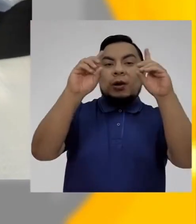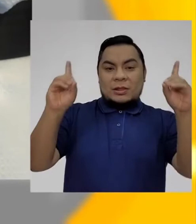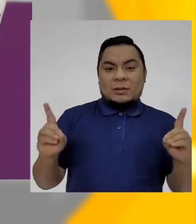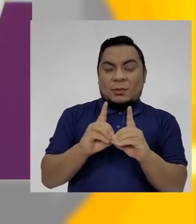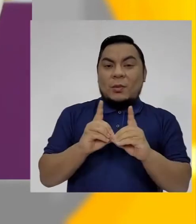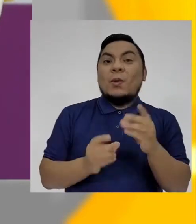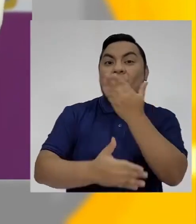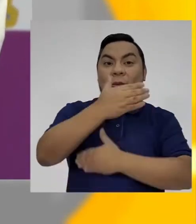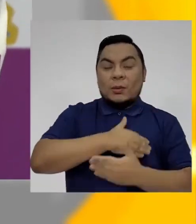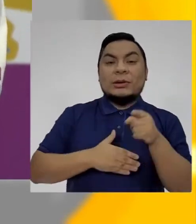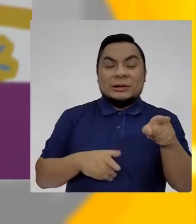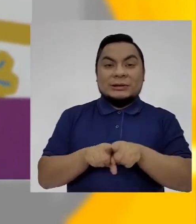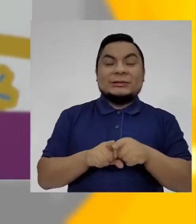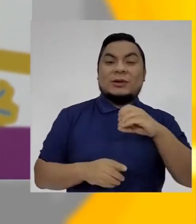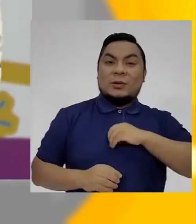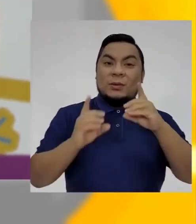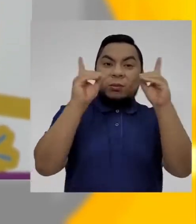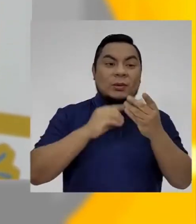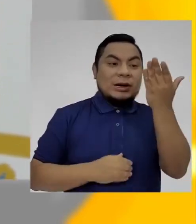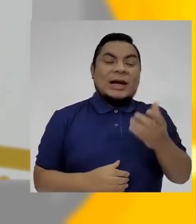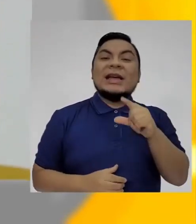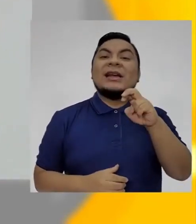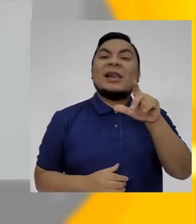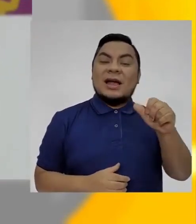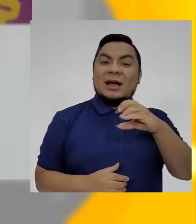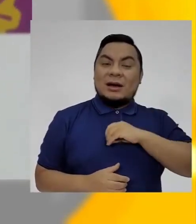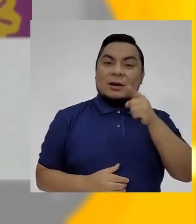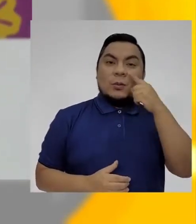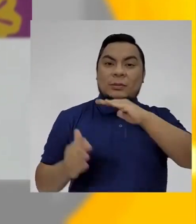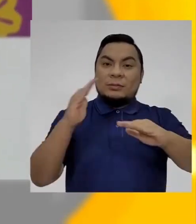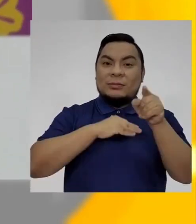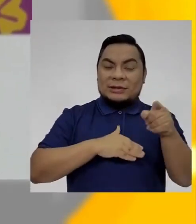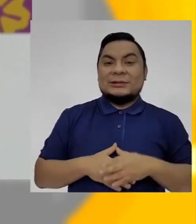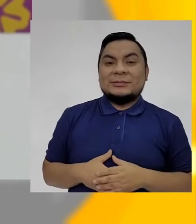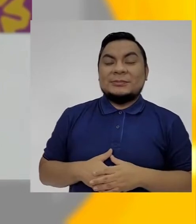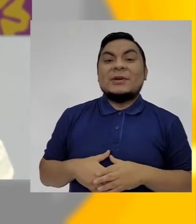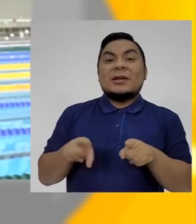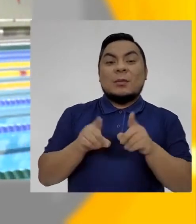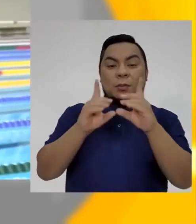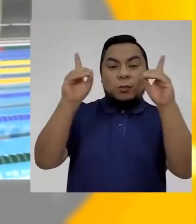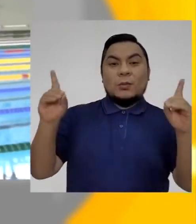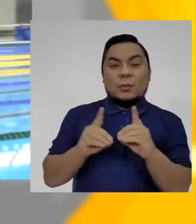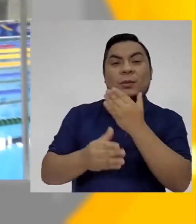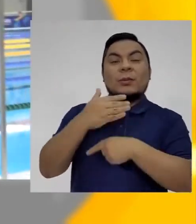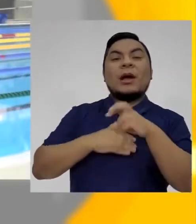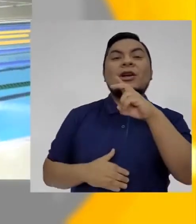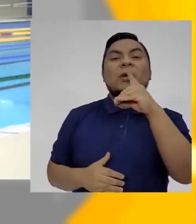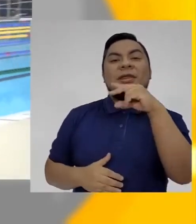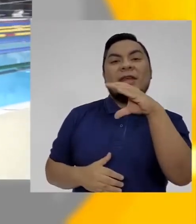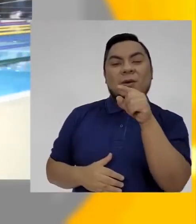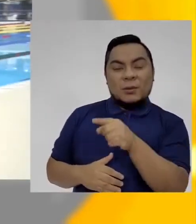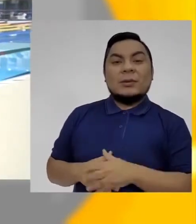olímpicos Medalla de oro y diploma Angélica Espinosa para taekwondo Diplomas olímpicos